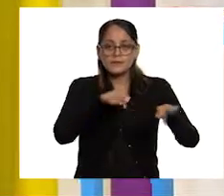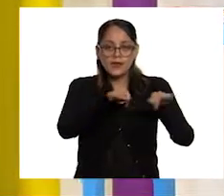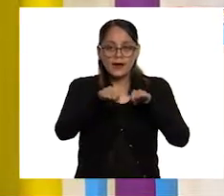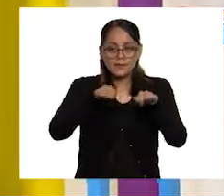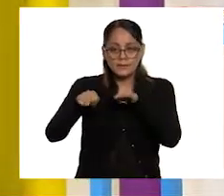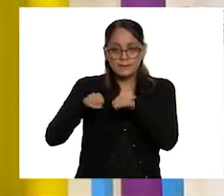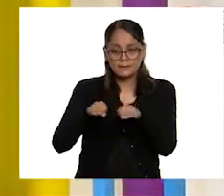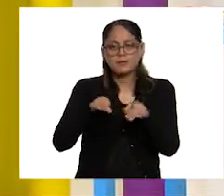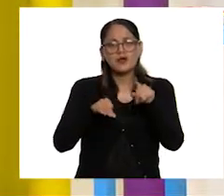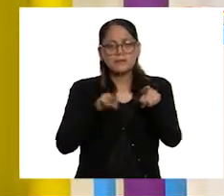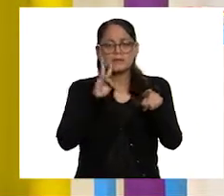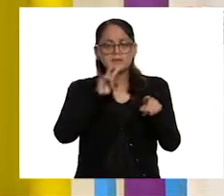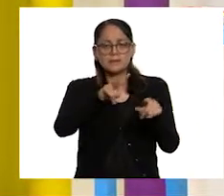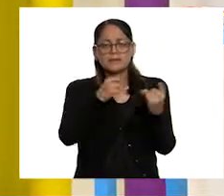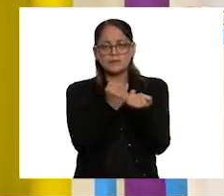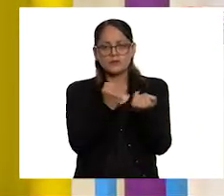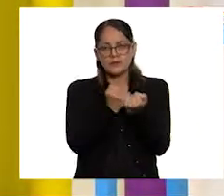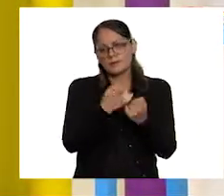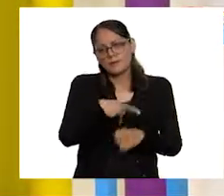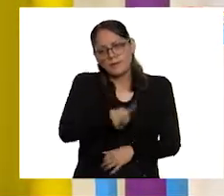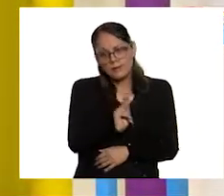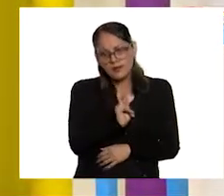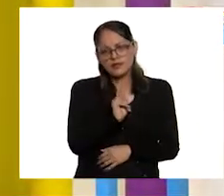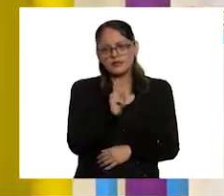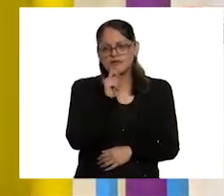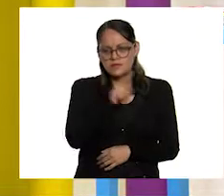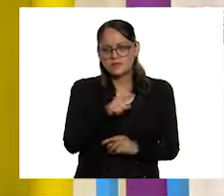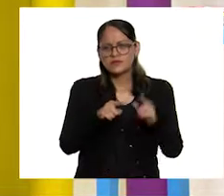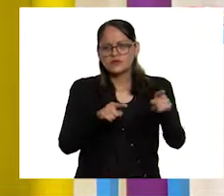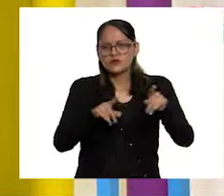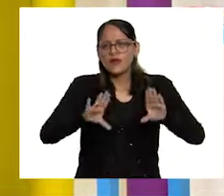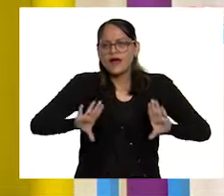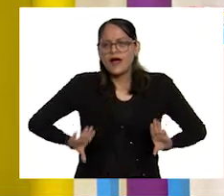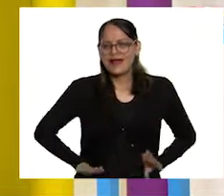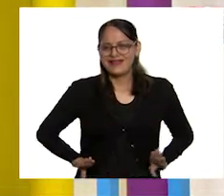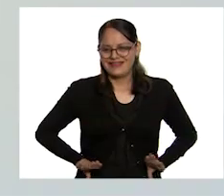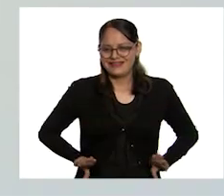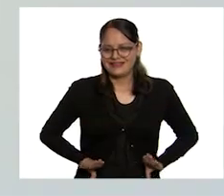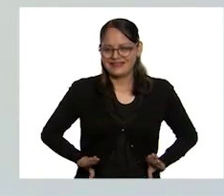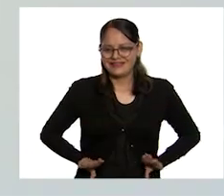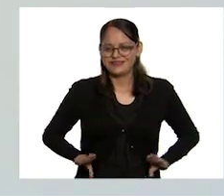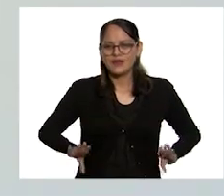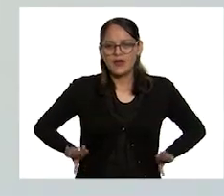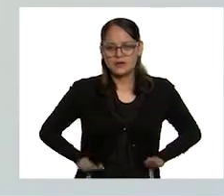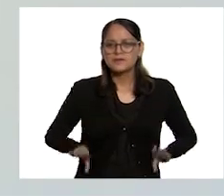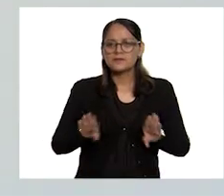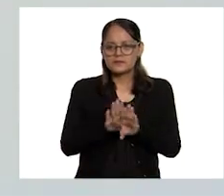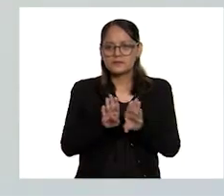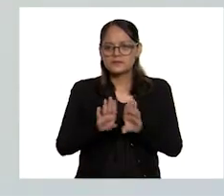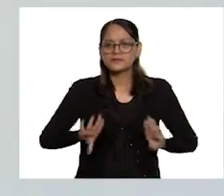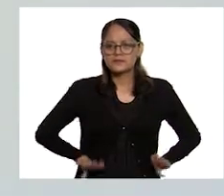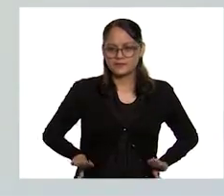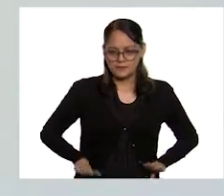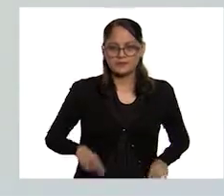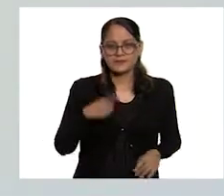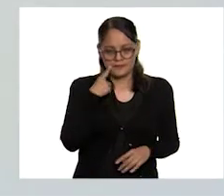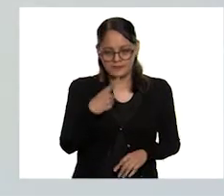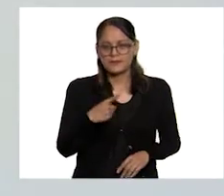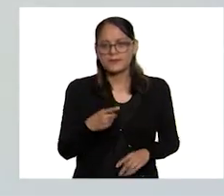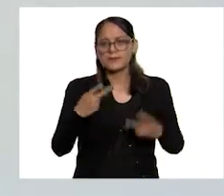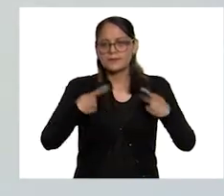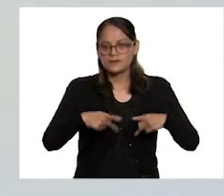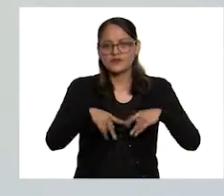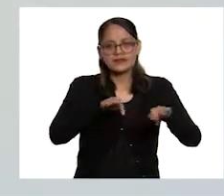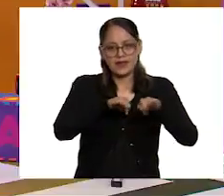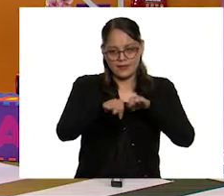ah, bueno, sí lo estamos viendo. Pero eso más bien correspondería a la personalidad, ¿verdad? Así es. Correcto. Trabajador.